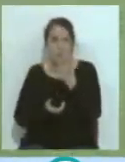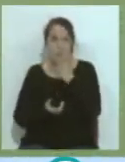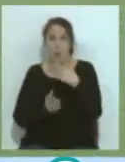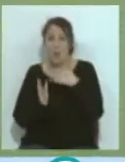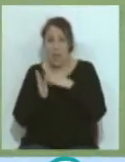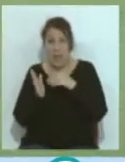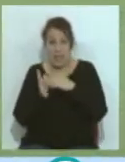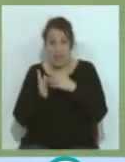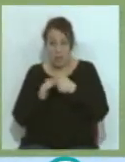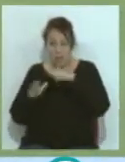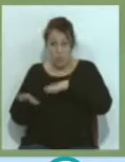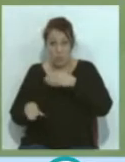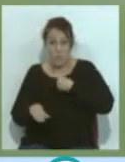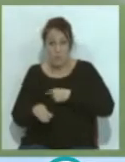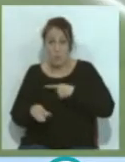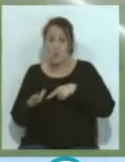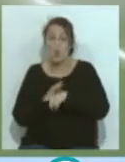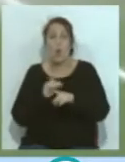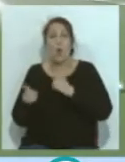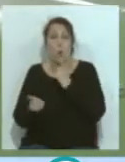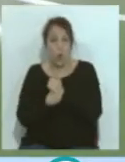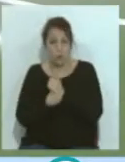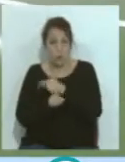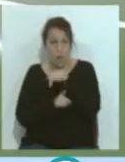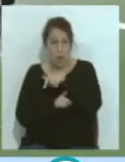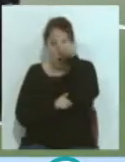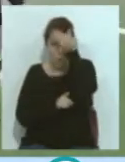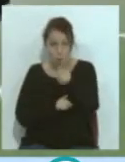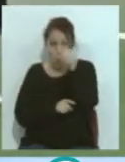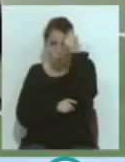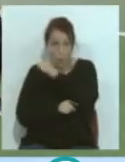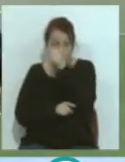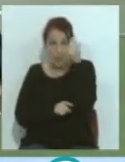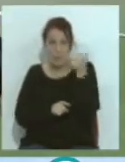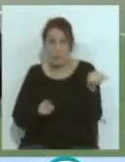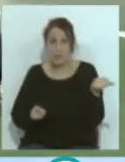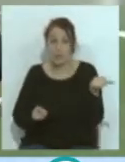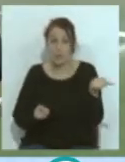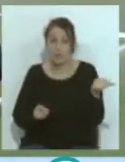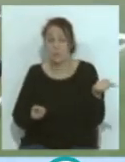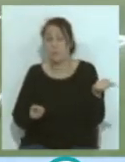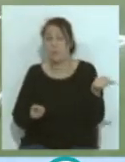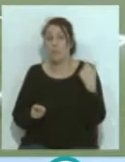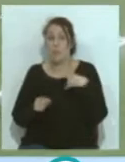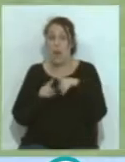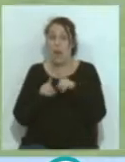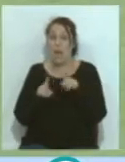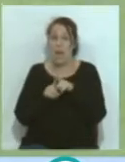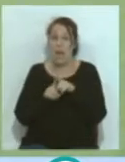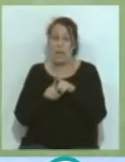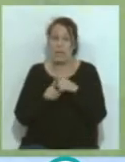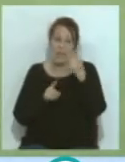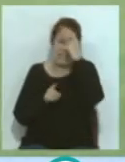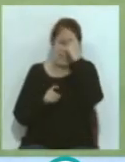valencianos que están en contra de la gestión de este hombre, que bueno, asiático, entre India,